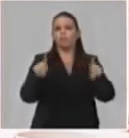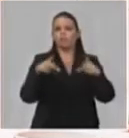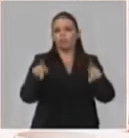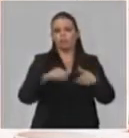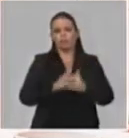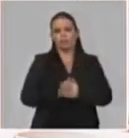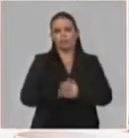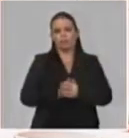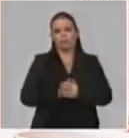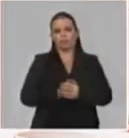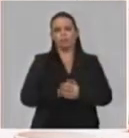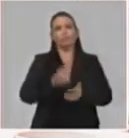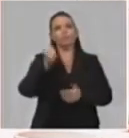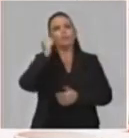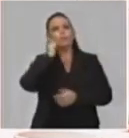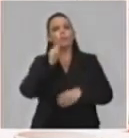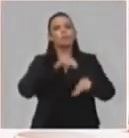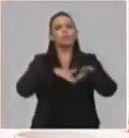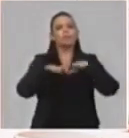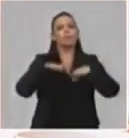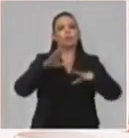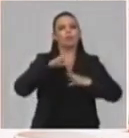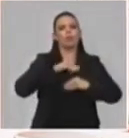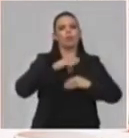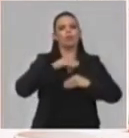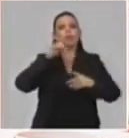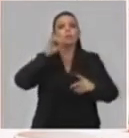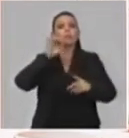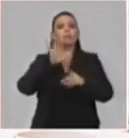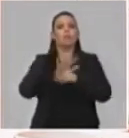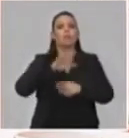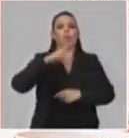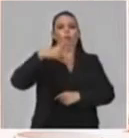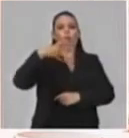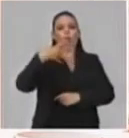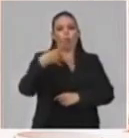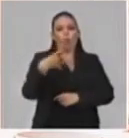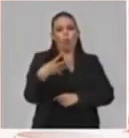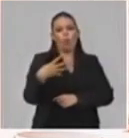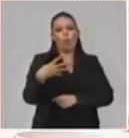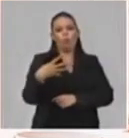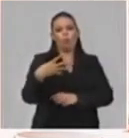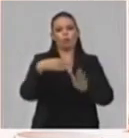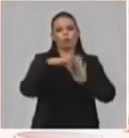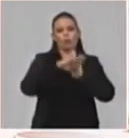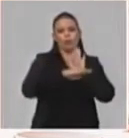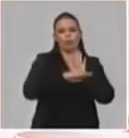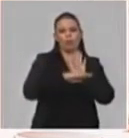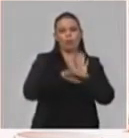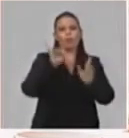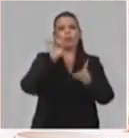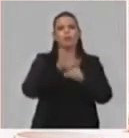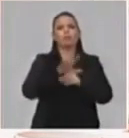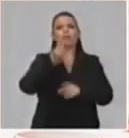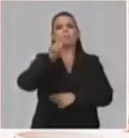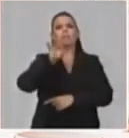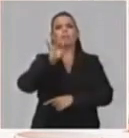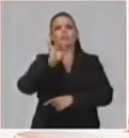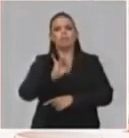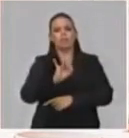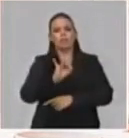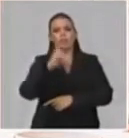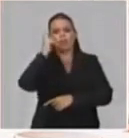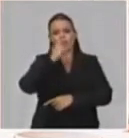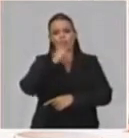pedagógica, nosotros iniciamos con cuatro espacios televisivos y a partir del 27 de abril lo llevamos a 10 espacios